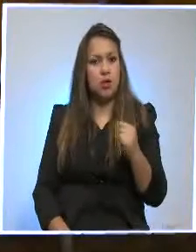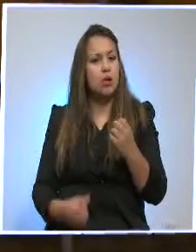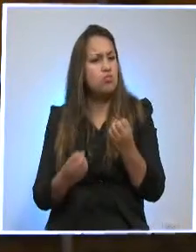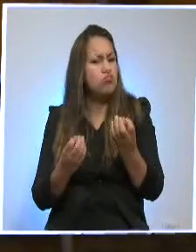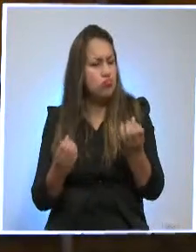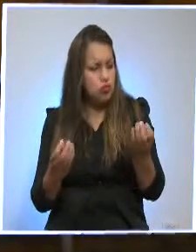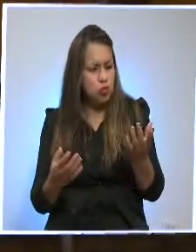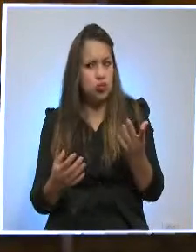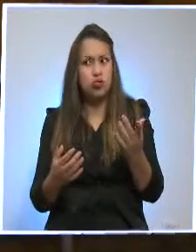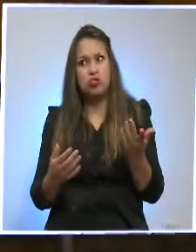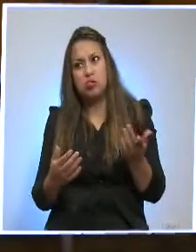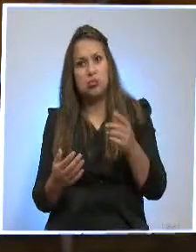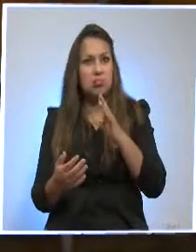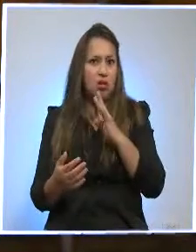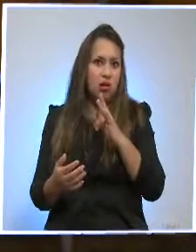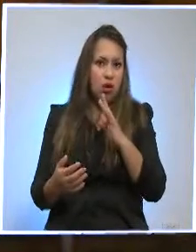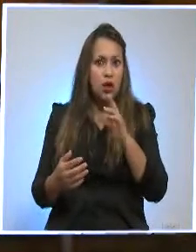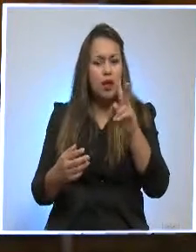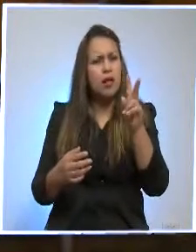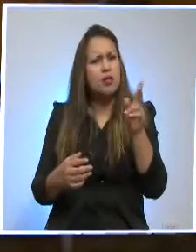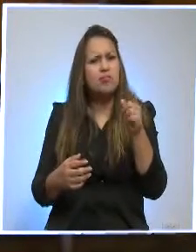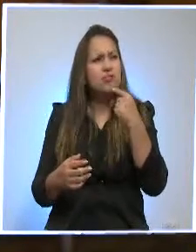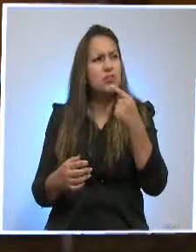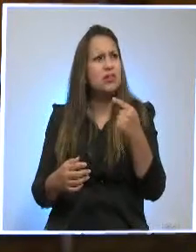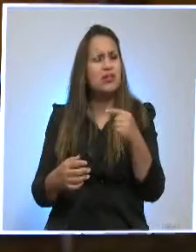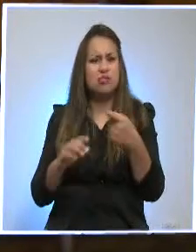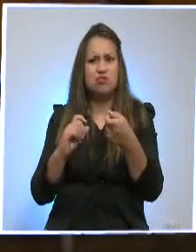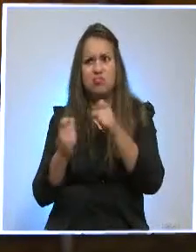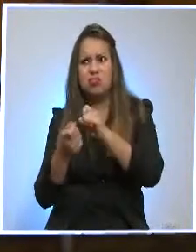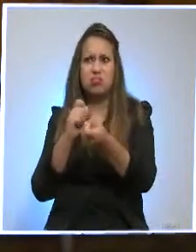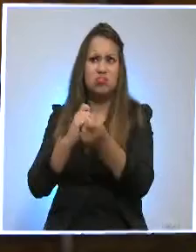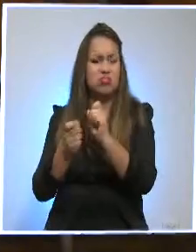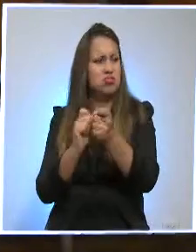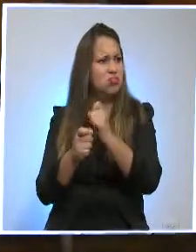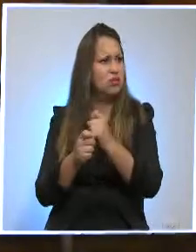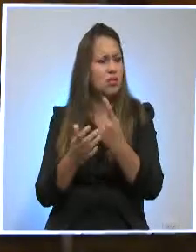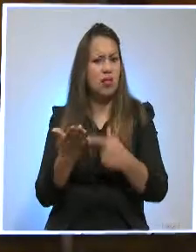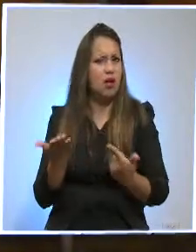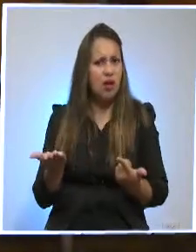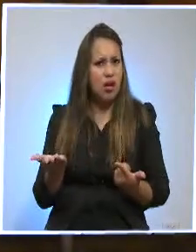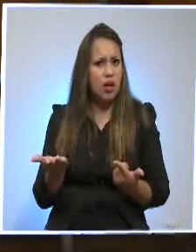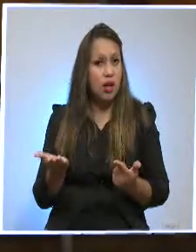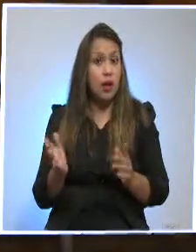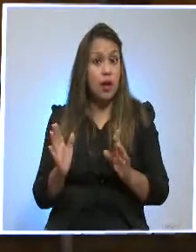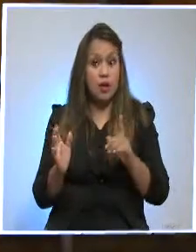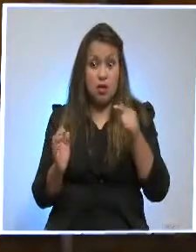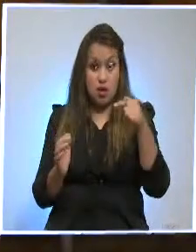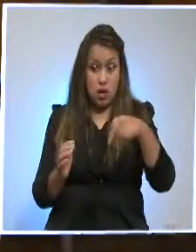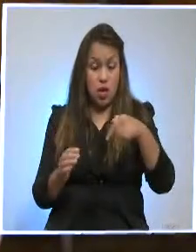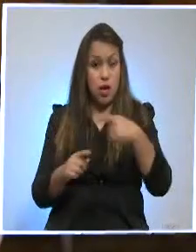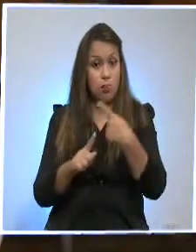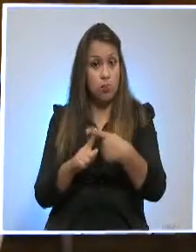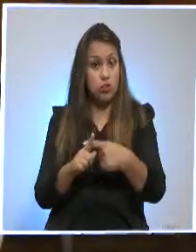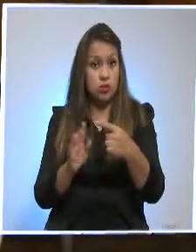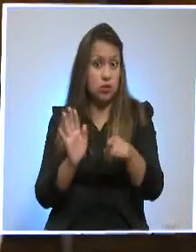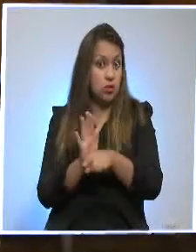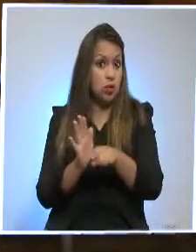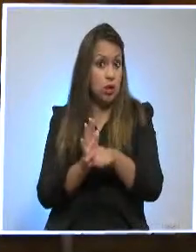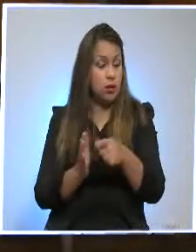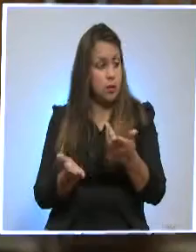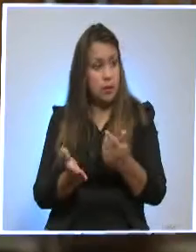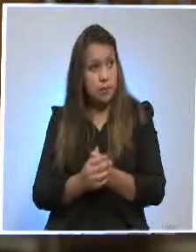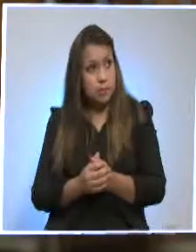se ha hablado del denominado timbre cambiario. ¿En qué consiste esto y cuál sería su afectación, positiva o negativa en este caso?